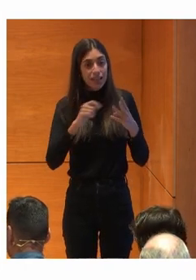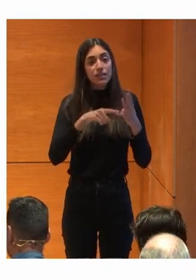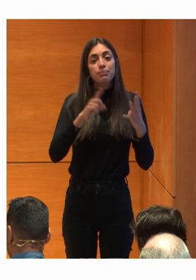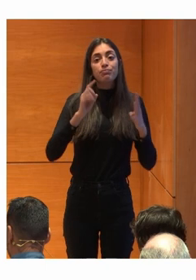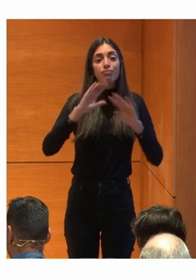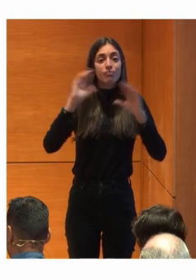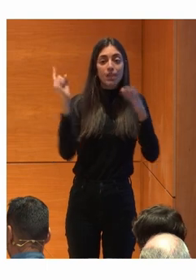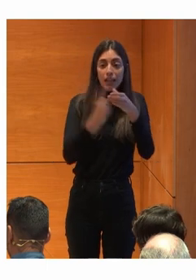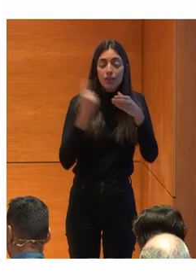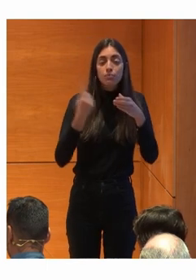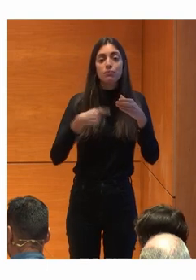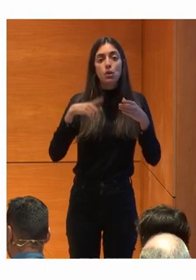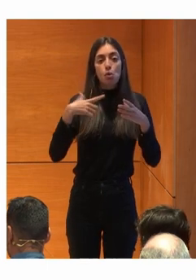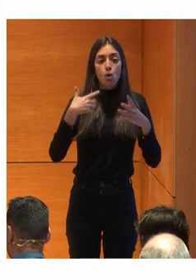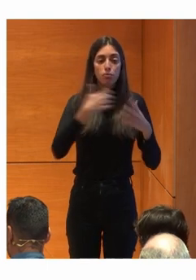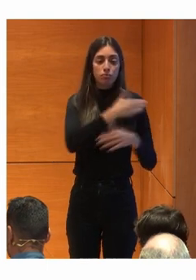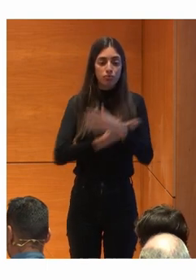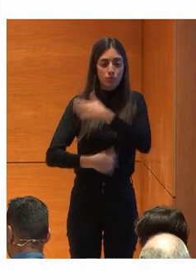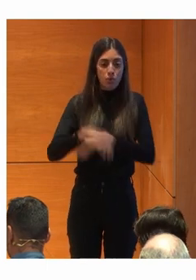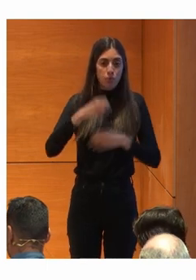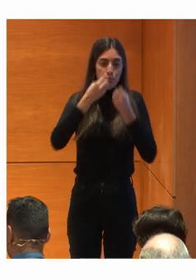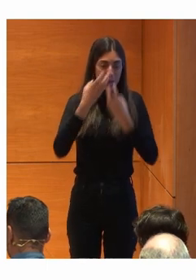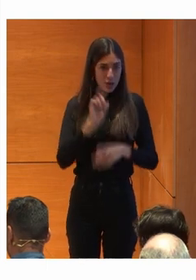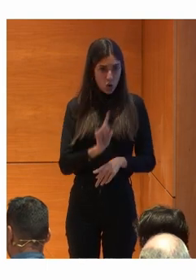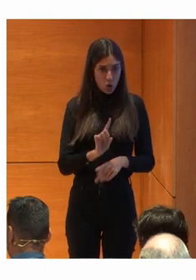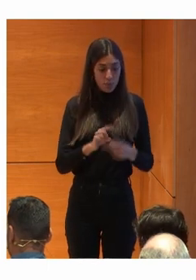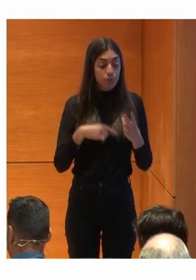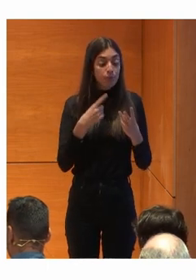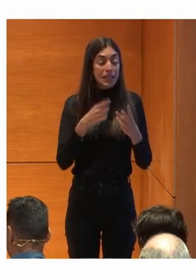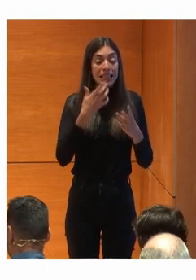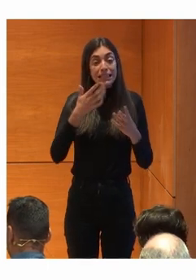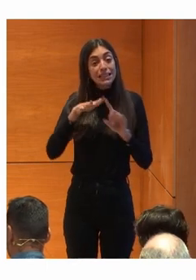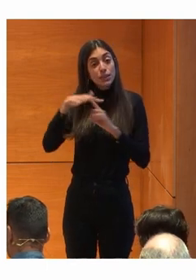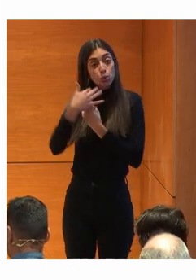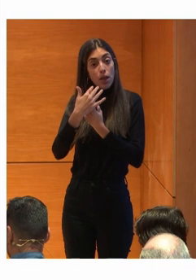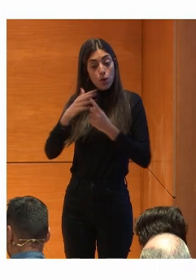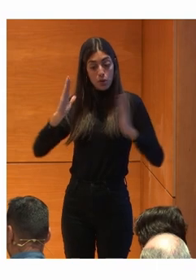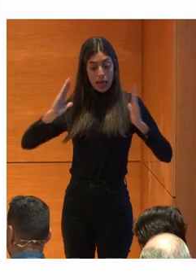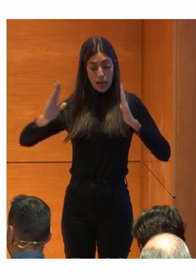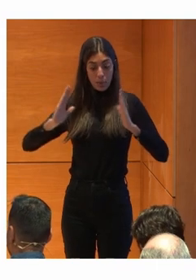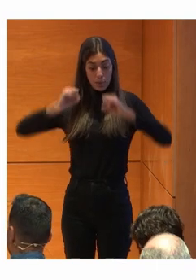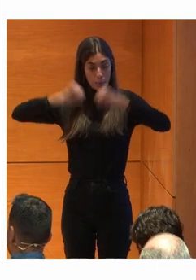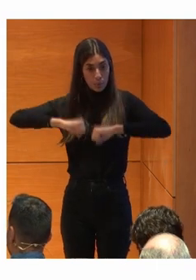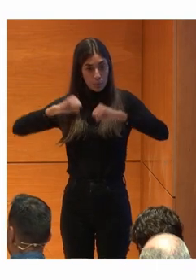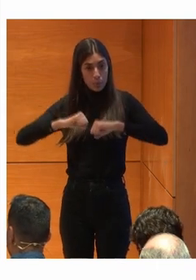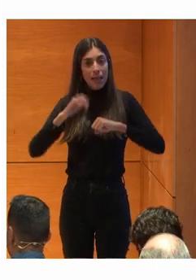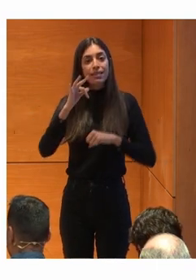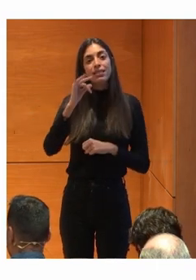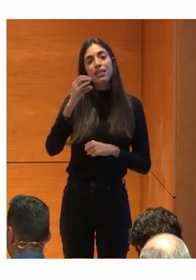-autista Malformaciones Apraxias Etcétera Y en el caso Del adulto Como por ejemplo DCAs ¿Vale?